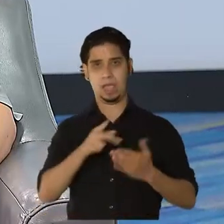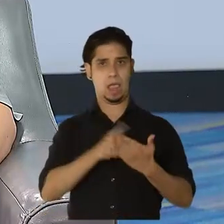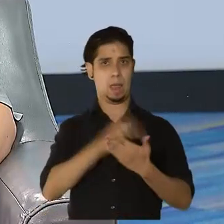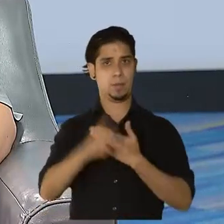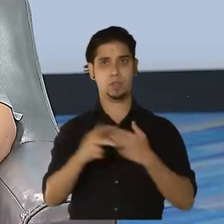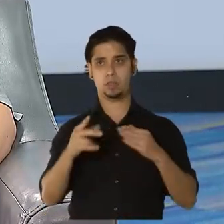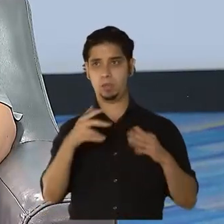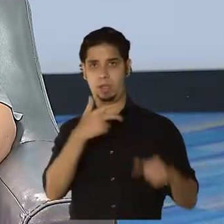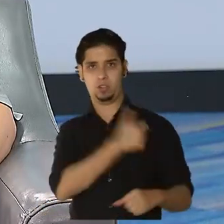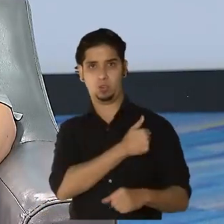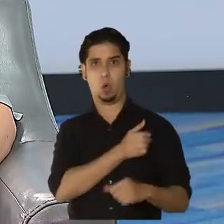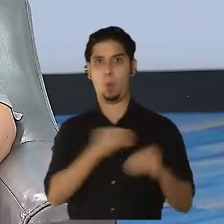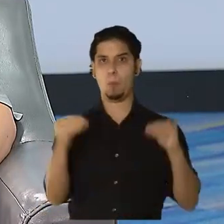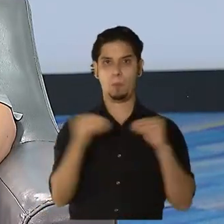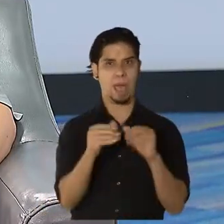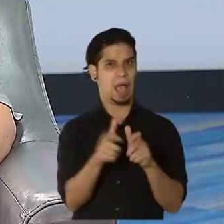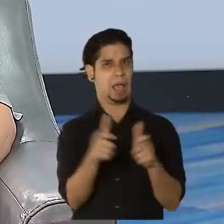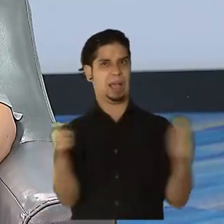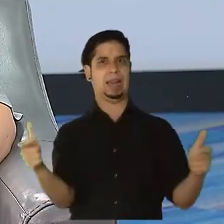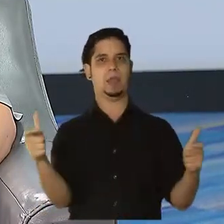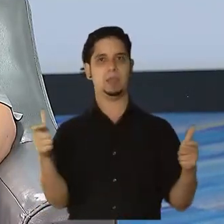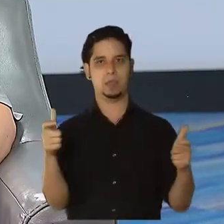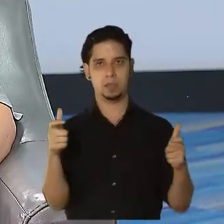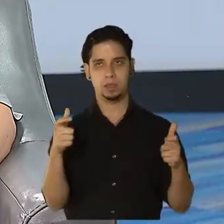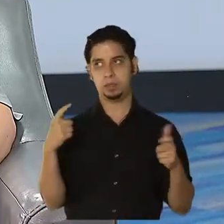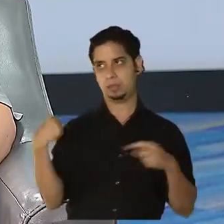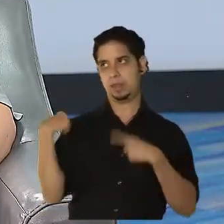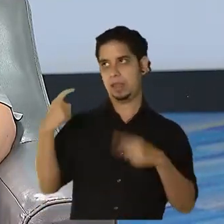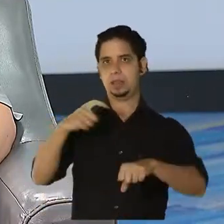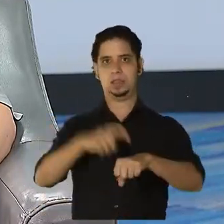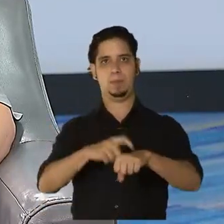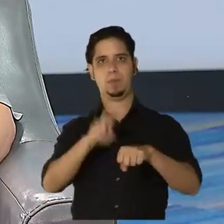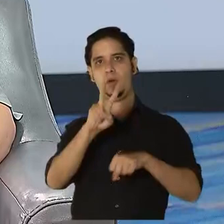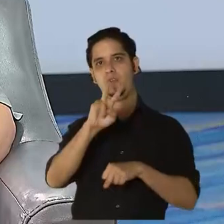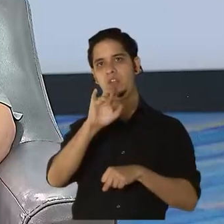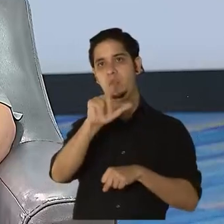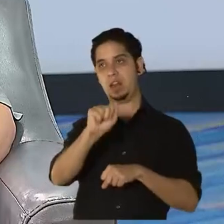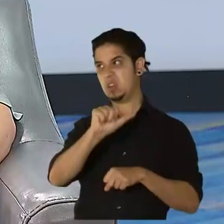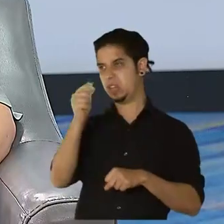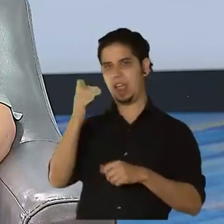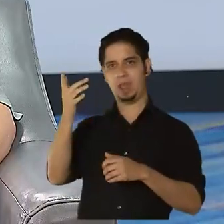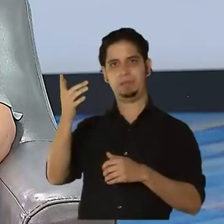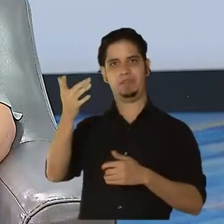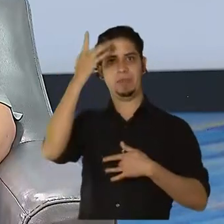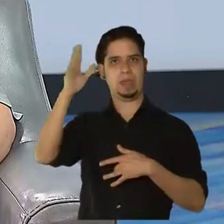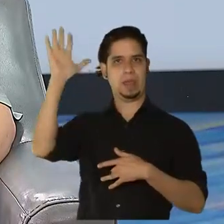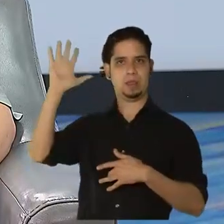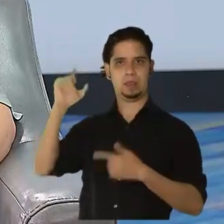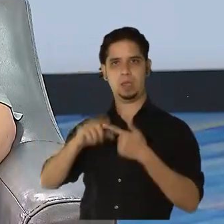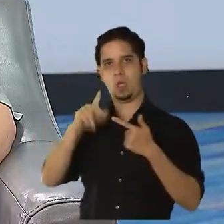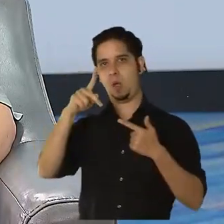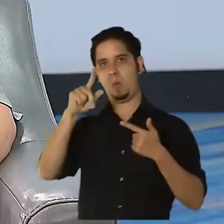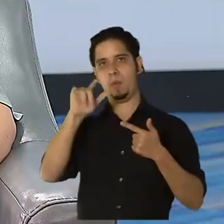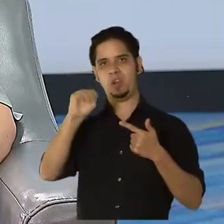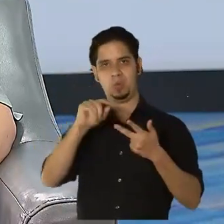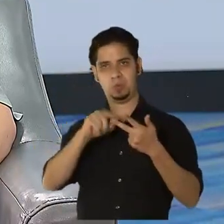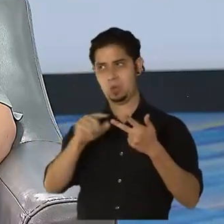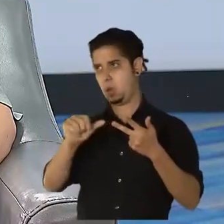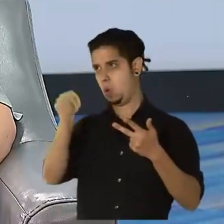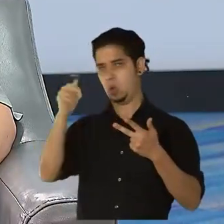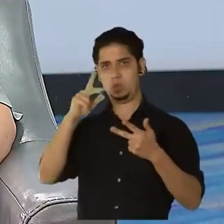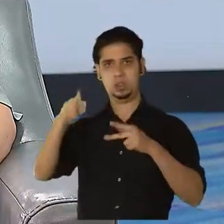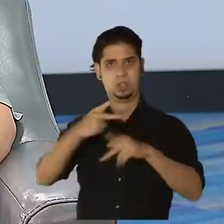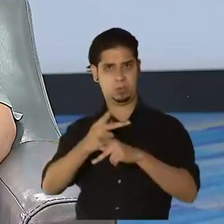más ambicioso que se ha hecho desde que se radicó la viruela y se controlaron otras enfermedades como el polio y otro tipo de